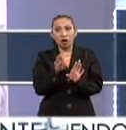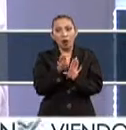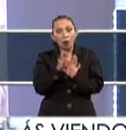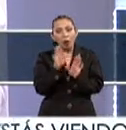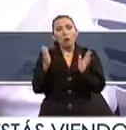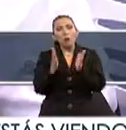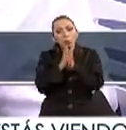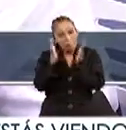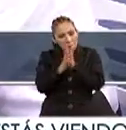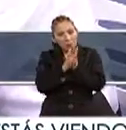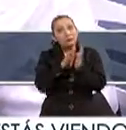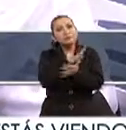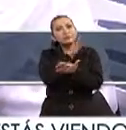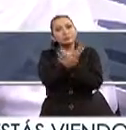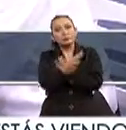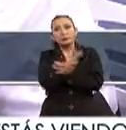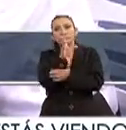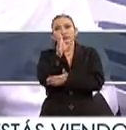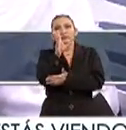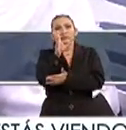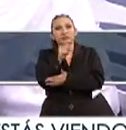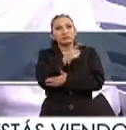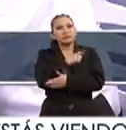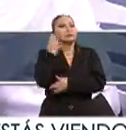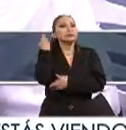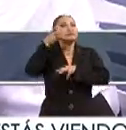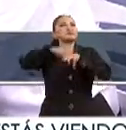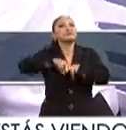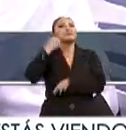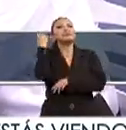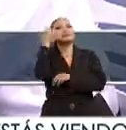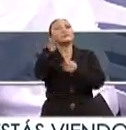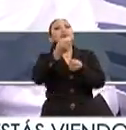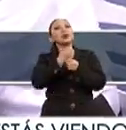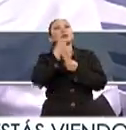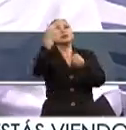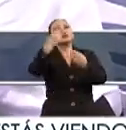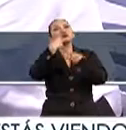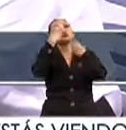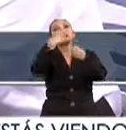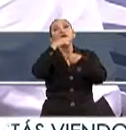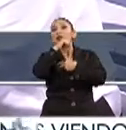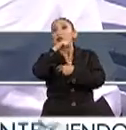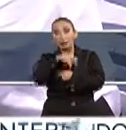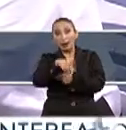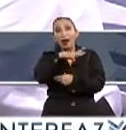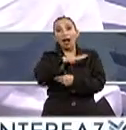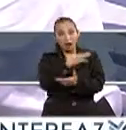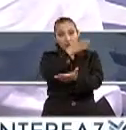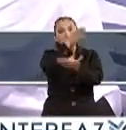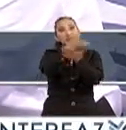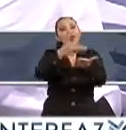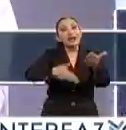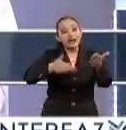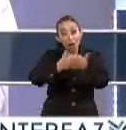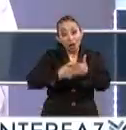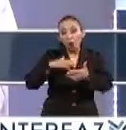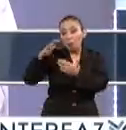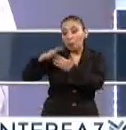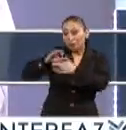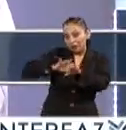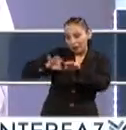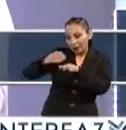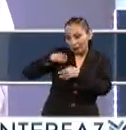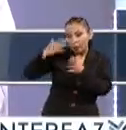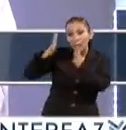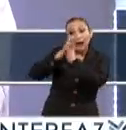participativa, no solamente conferencias de carácter informativo, sino también talleres y mesas de trabajo